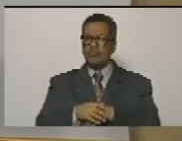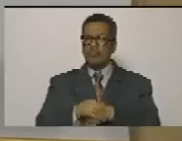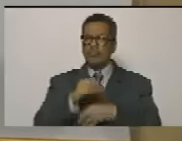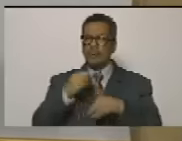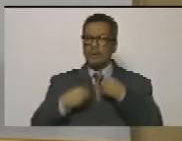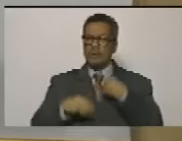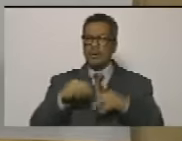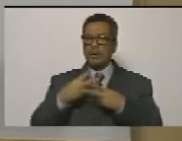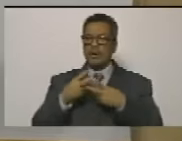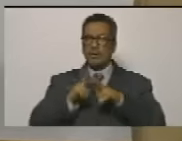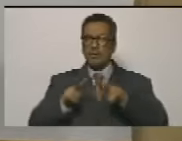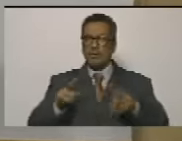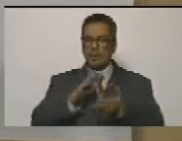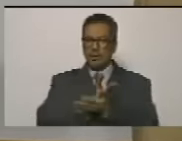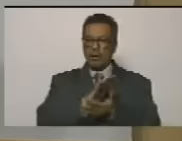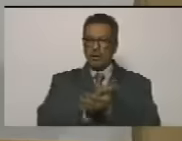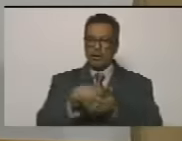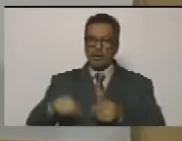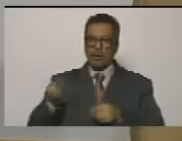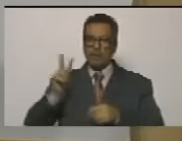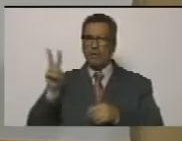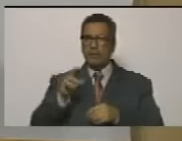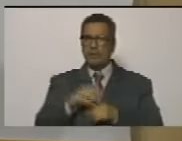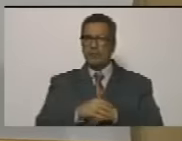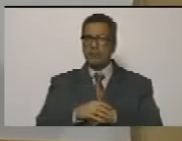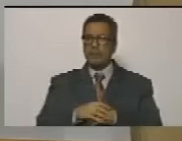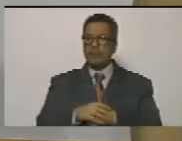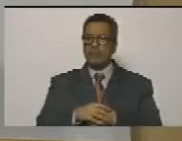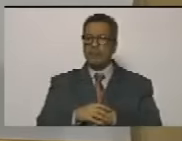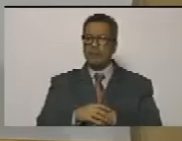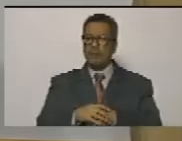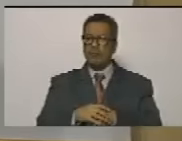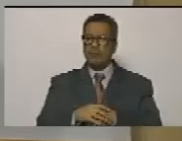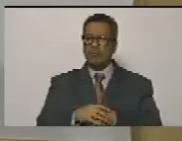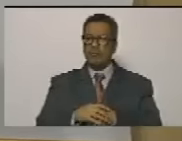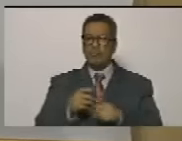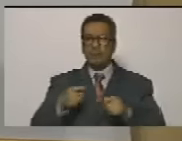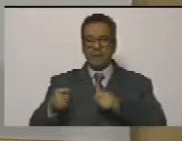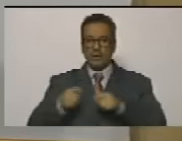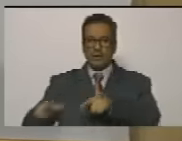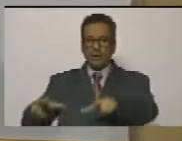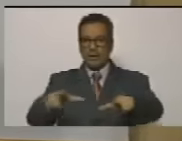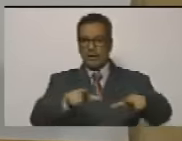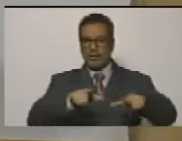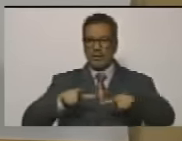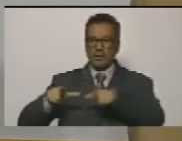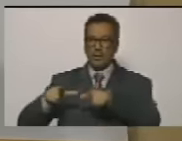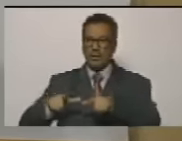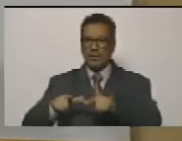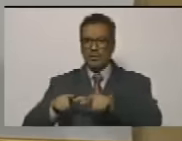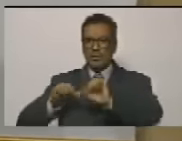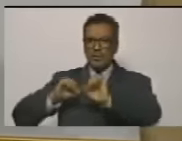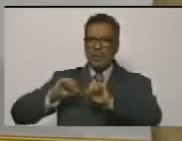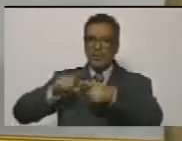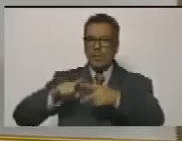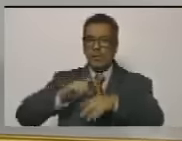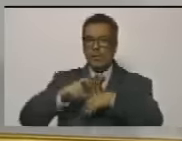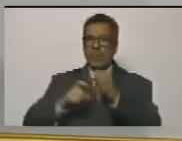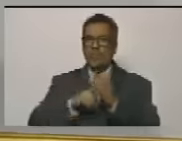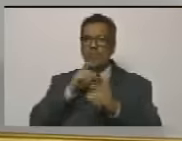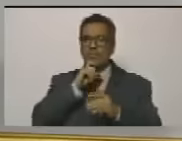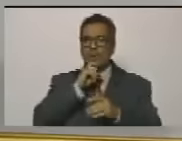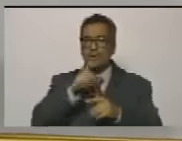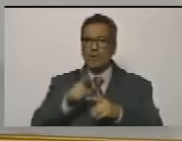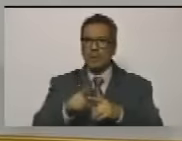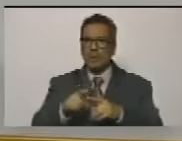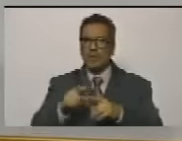operación de paz y estabilización de venezuela controlar el territorio y neutralizar una compleja y organizada